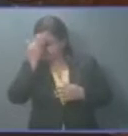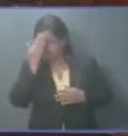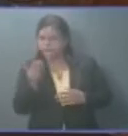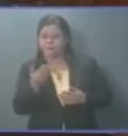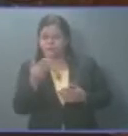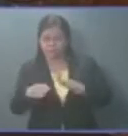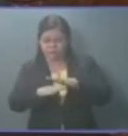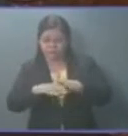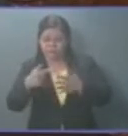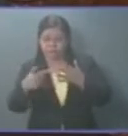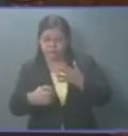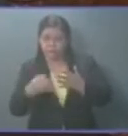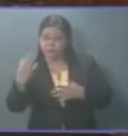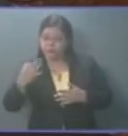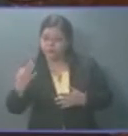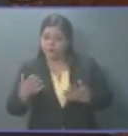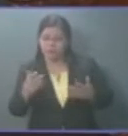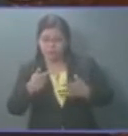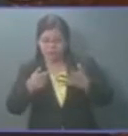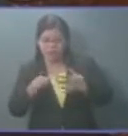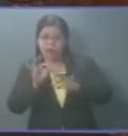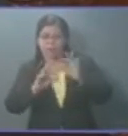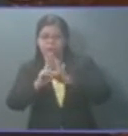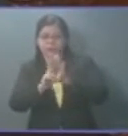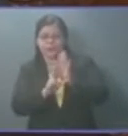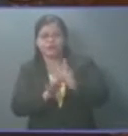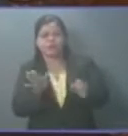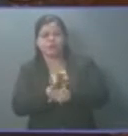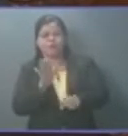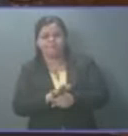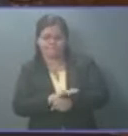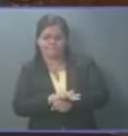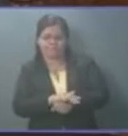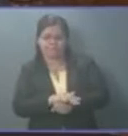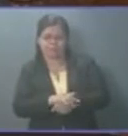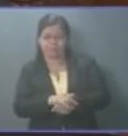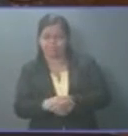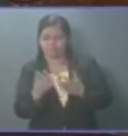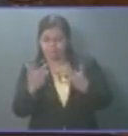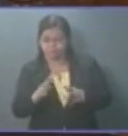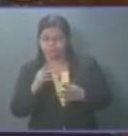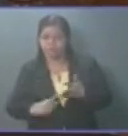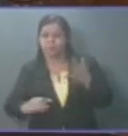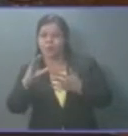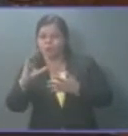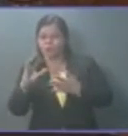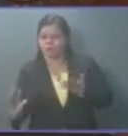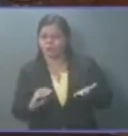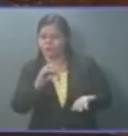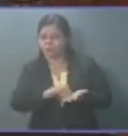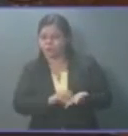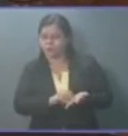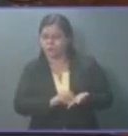por ley hay que cumplir requisitos que mandata la Constitución,